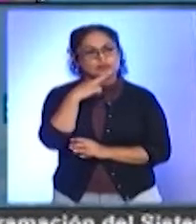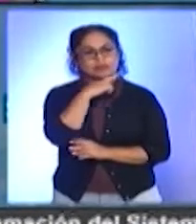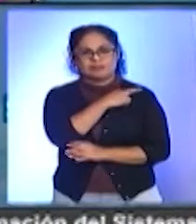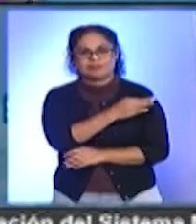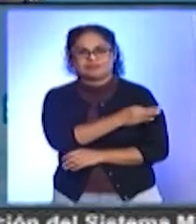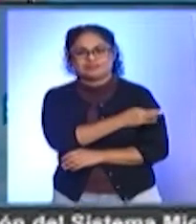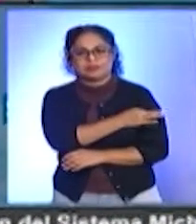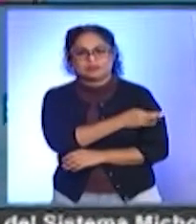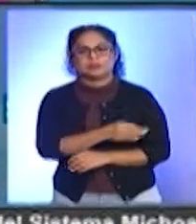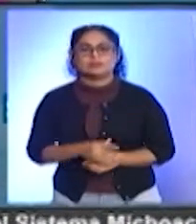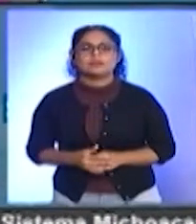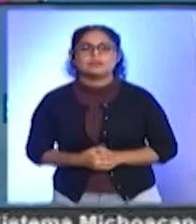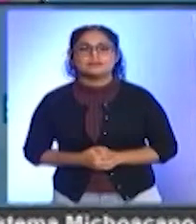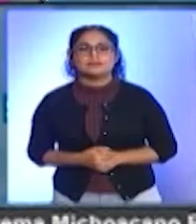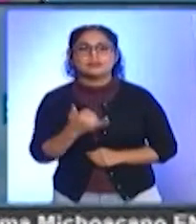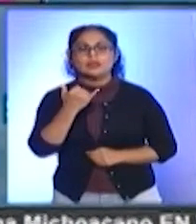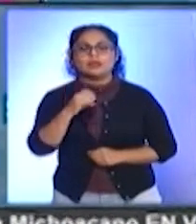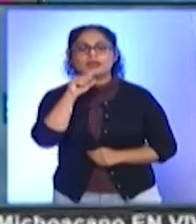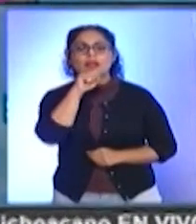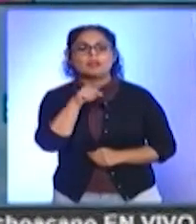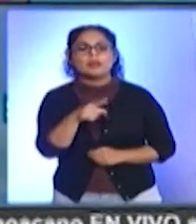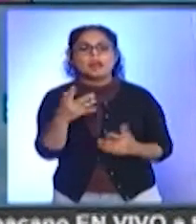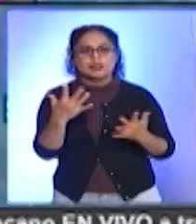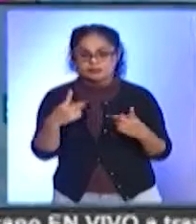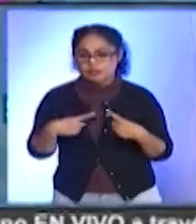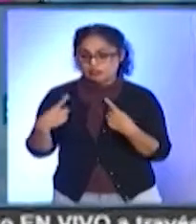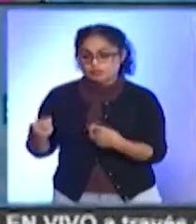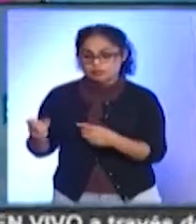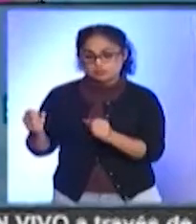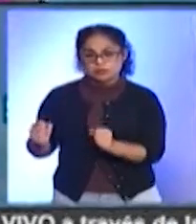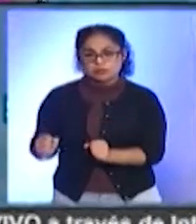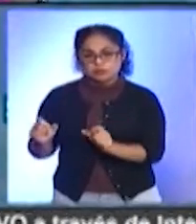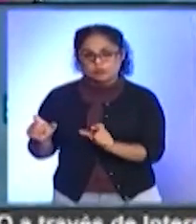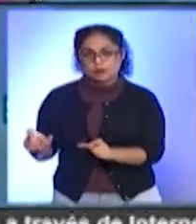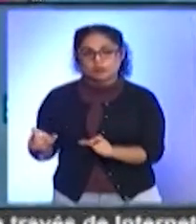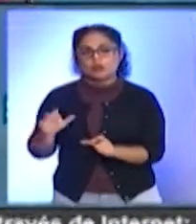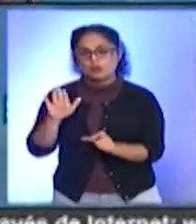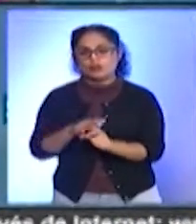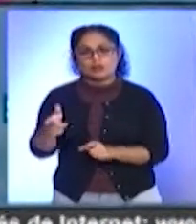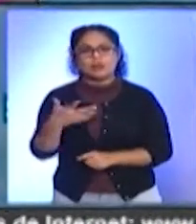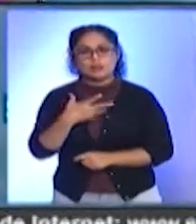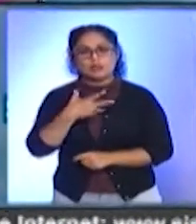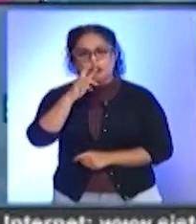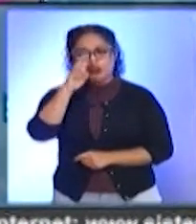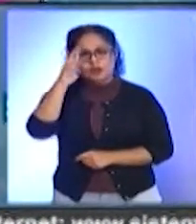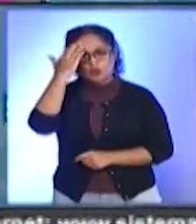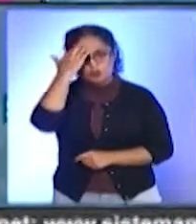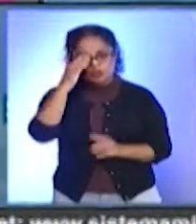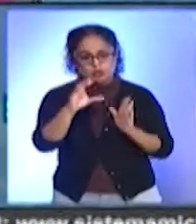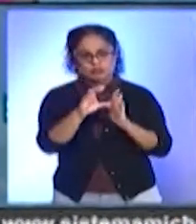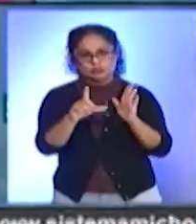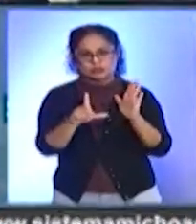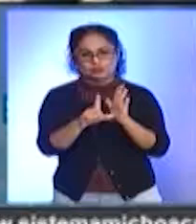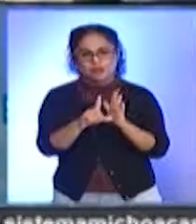de la que es más agresiva, desde luego tienen una garantía porque así se encuentra reconocido constitucionalmente en el artículo